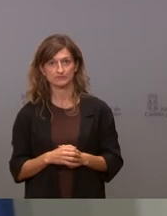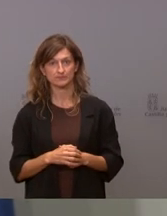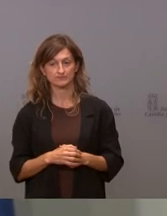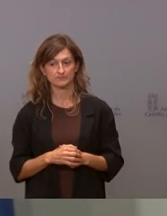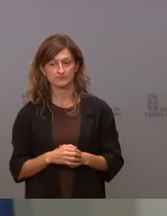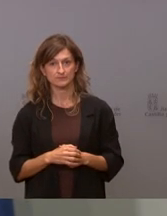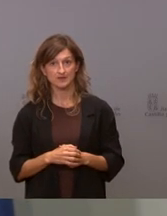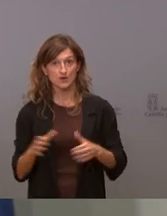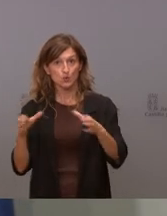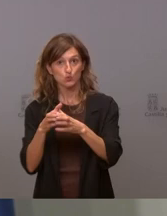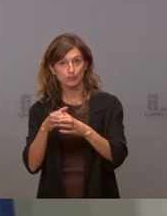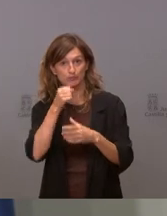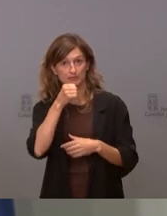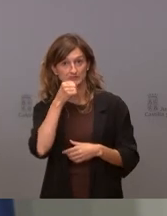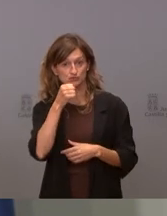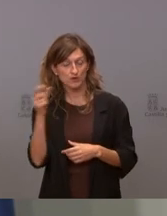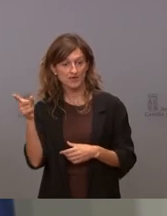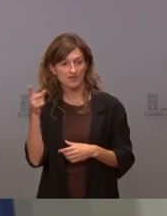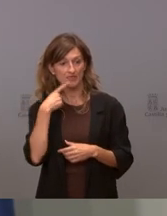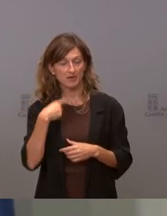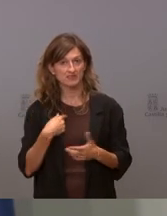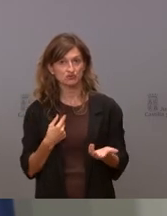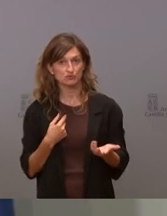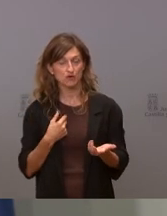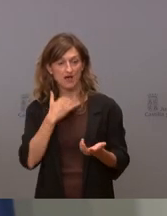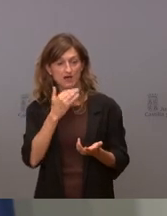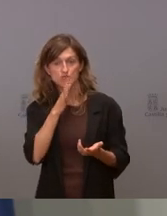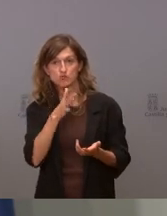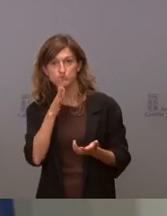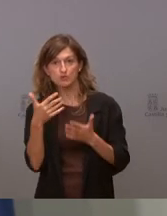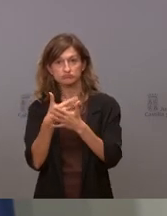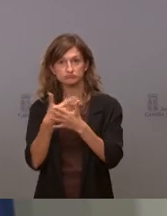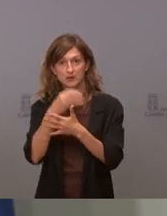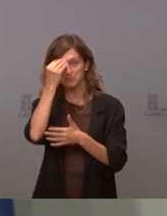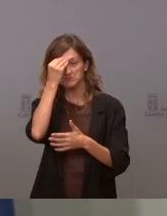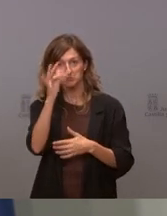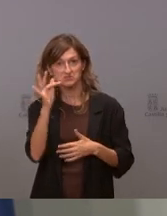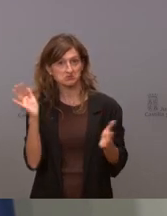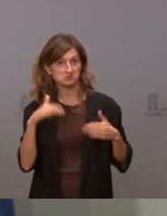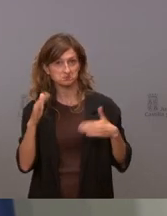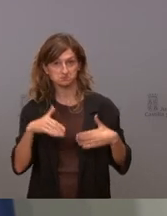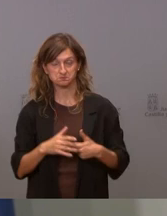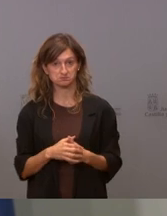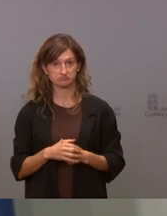el Partido Socialista no me ha dado ningún motivo para ser optimista sobre su actitud,